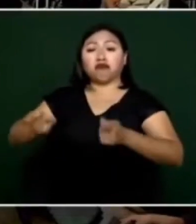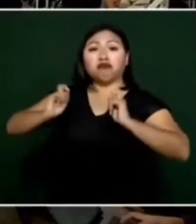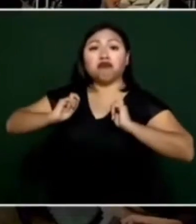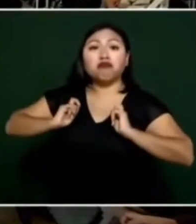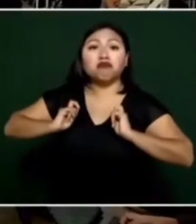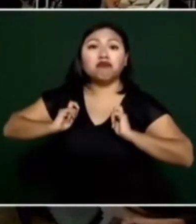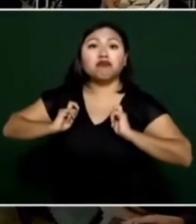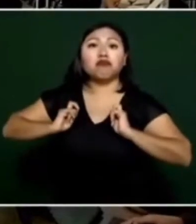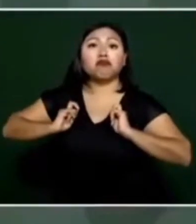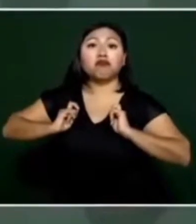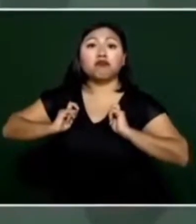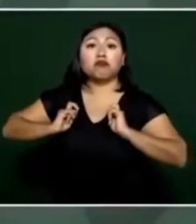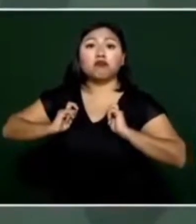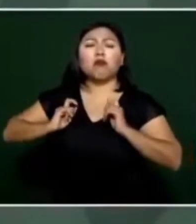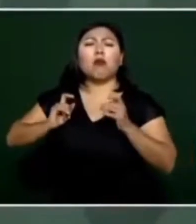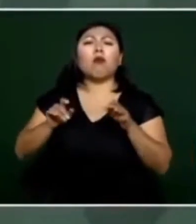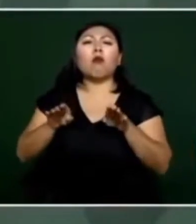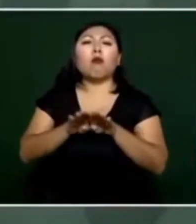antes era